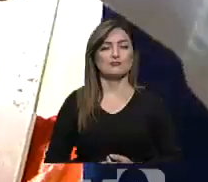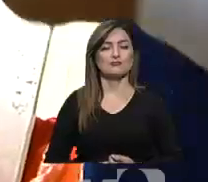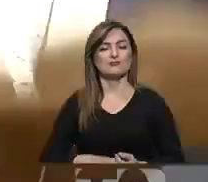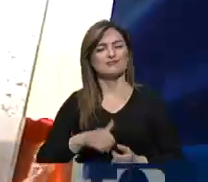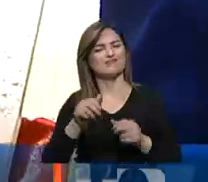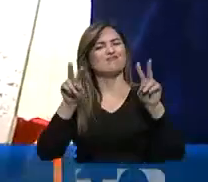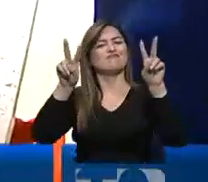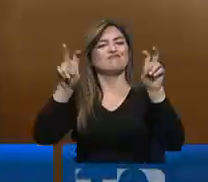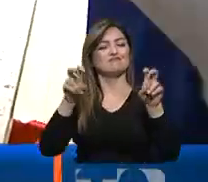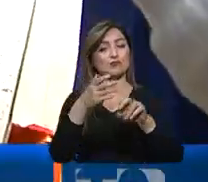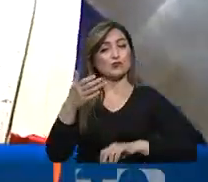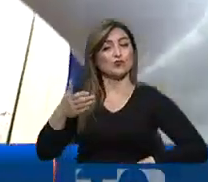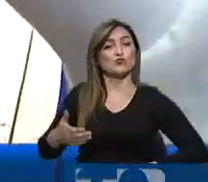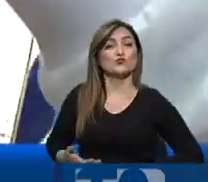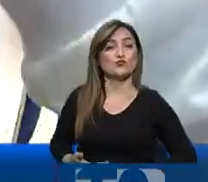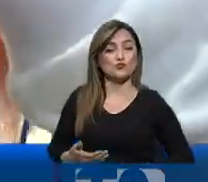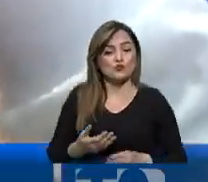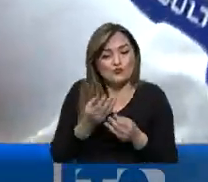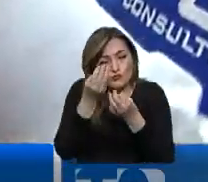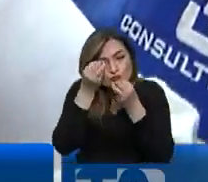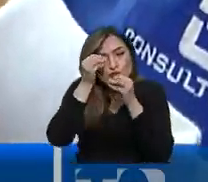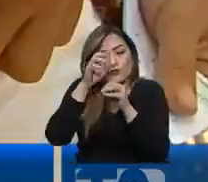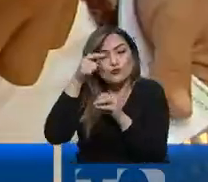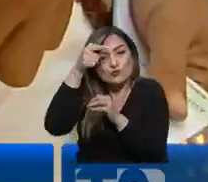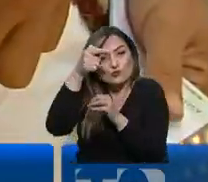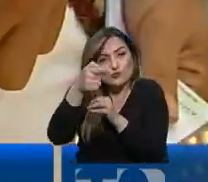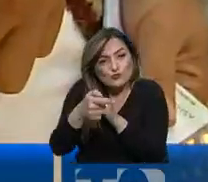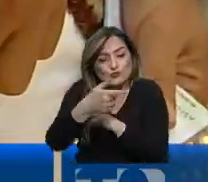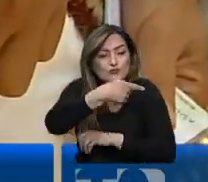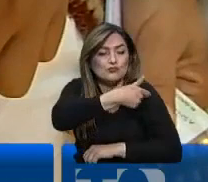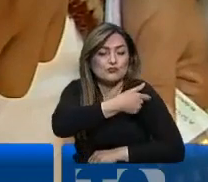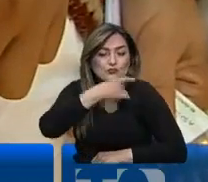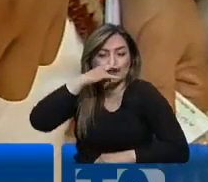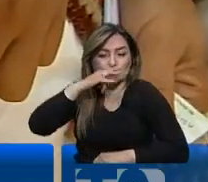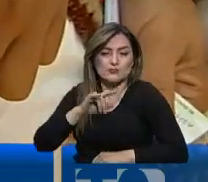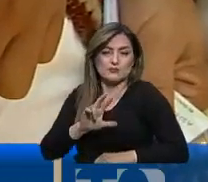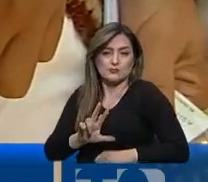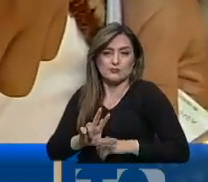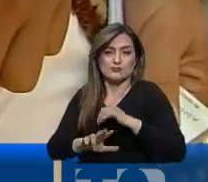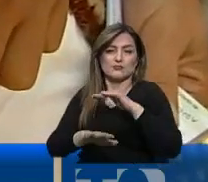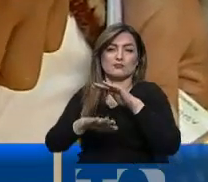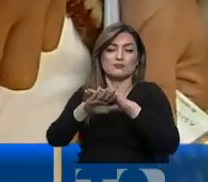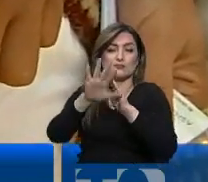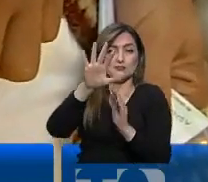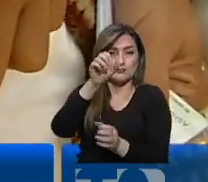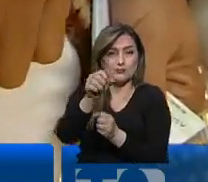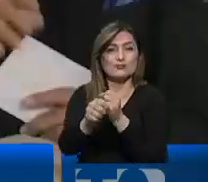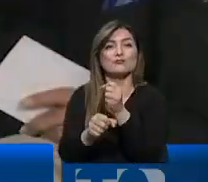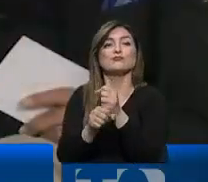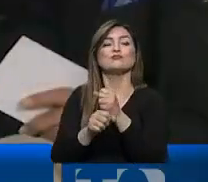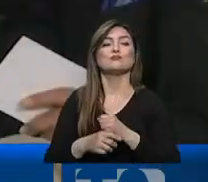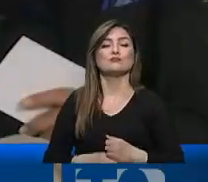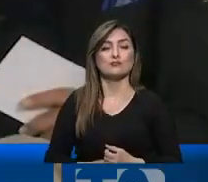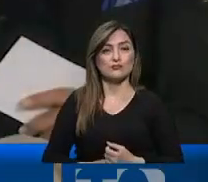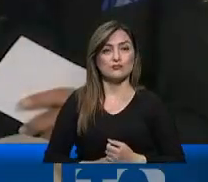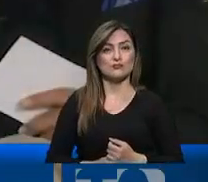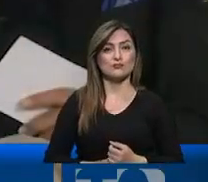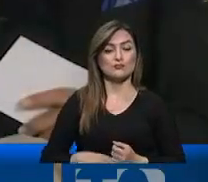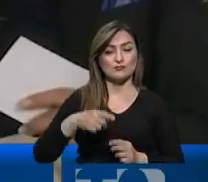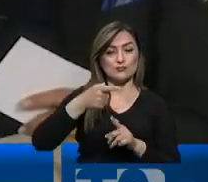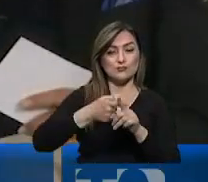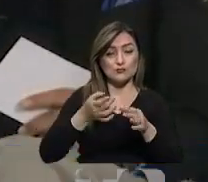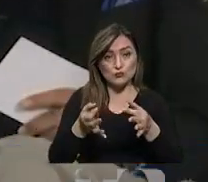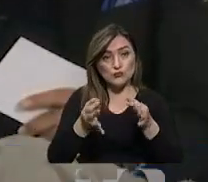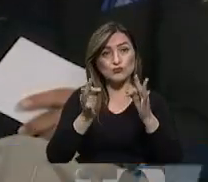mandatario también anunció la próxima vacunación para niños de entre 3 y 5 años de edad. Y a partir del